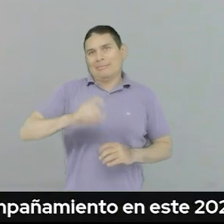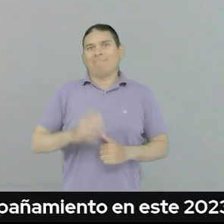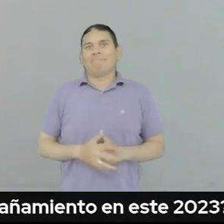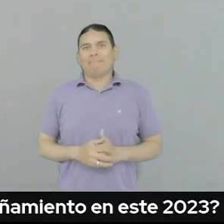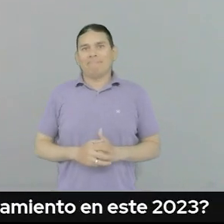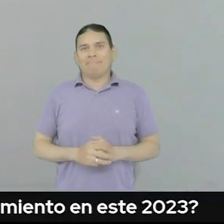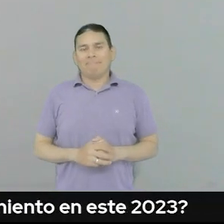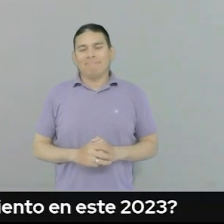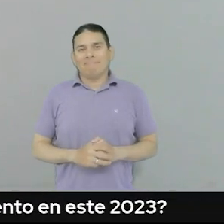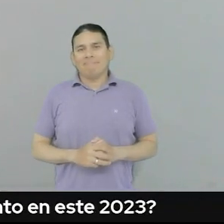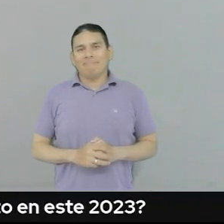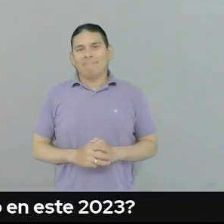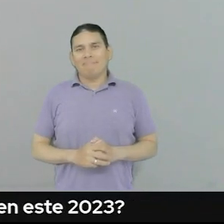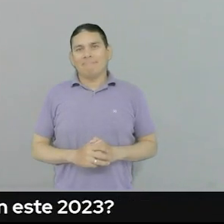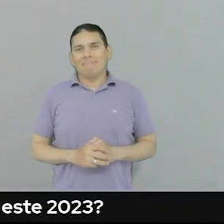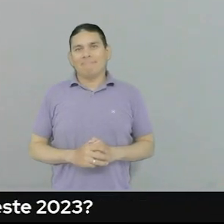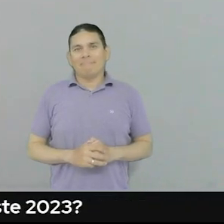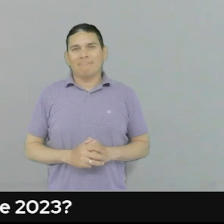como tal el territorio.